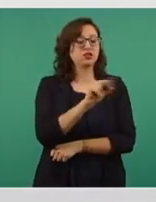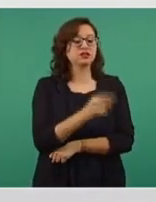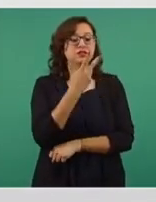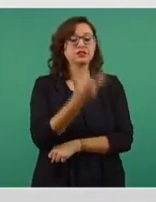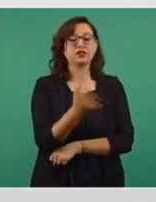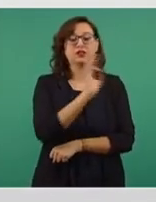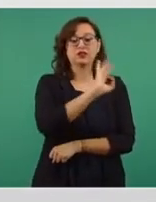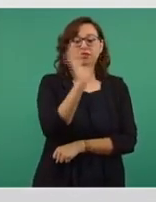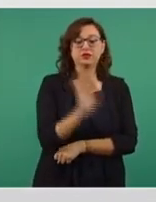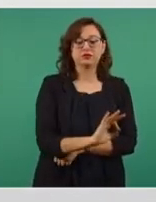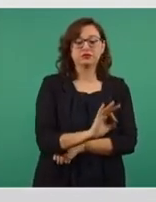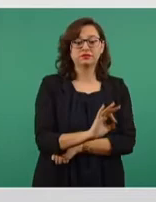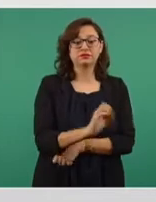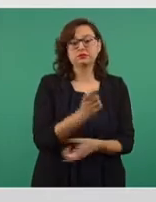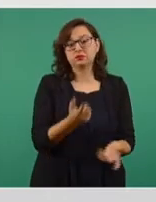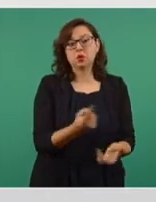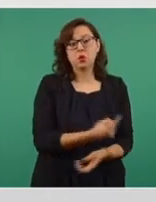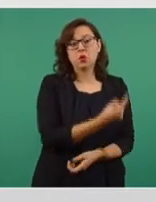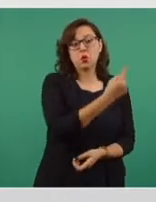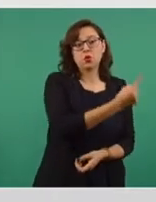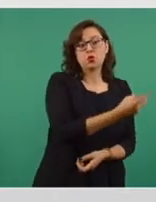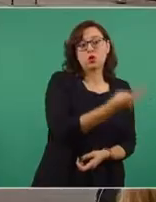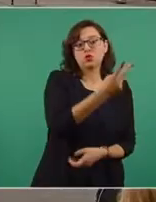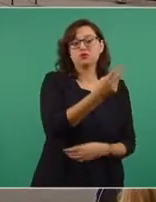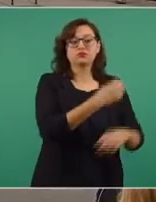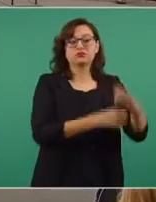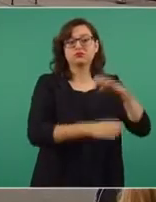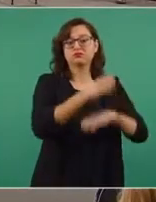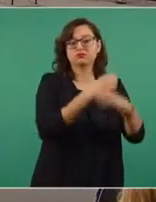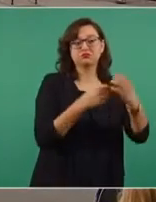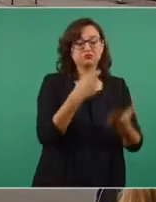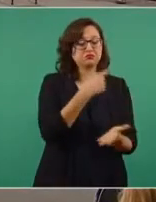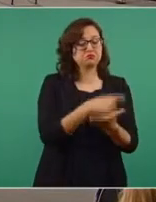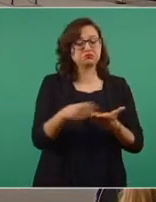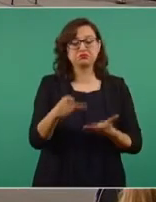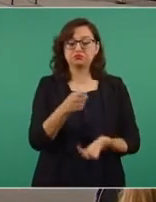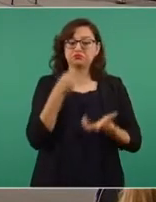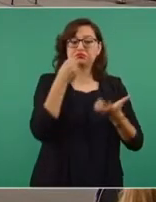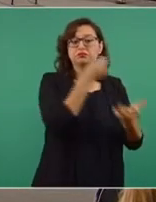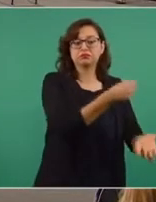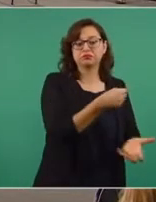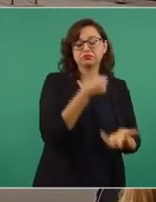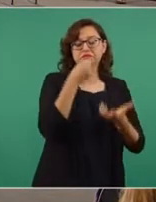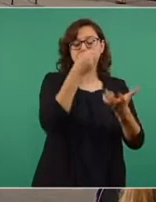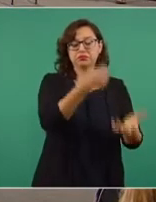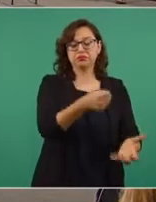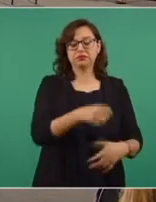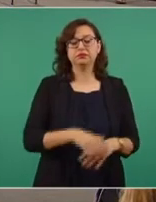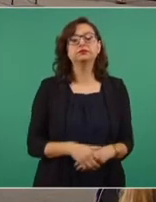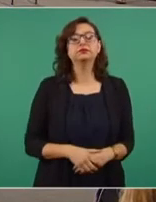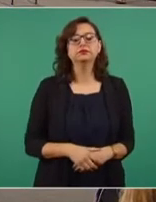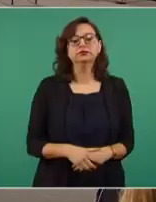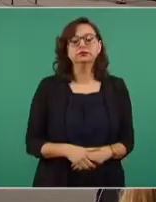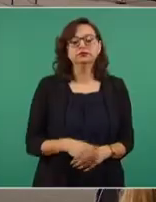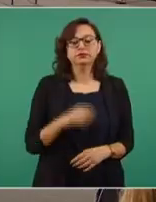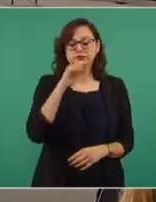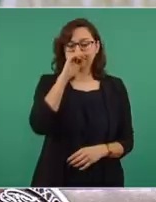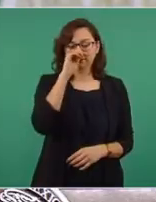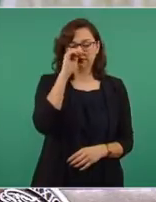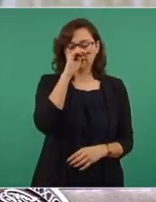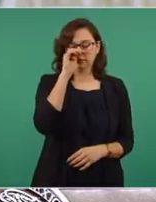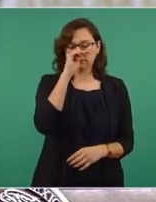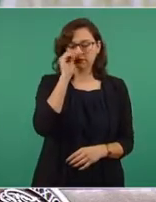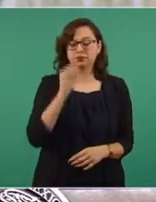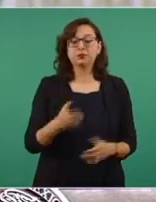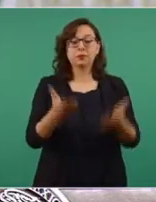uno o dos propuestas. En la siguiente imagen, tampoco se dijo que al